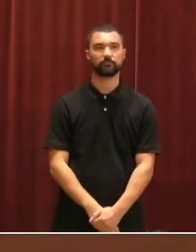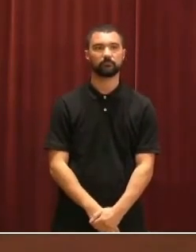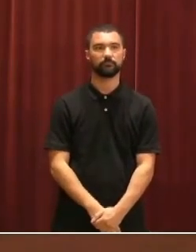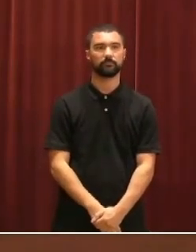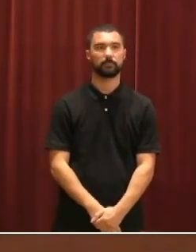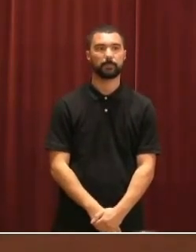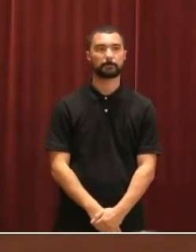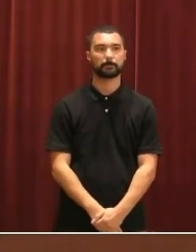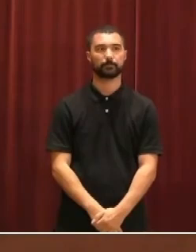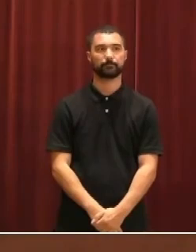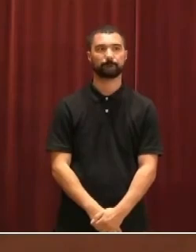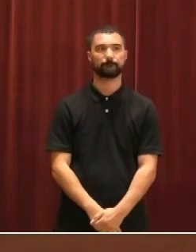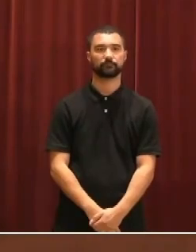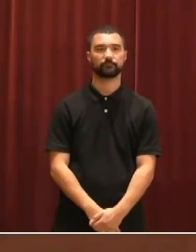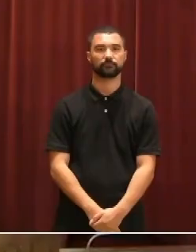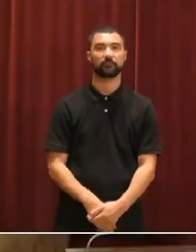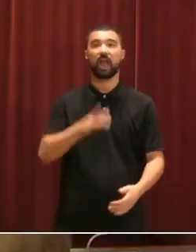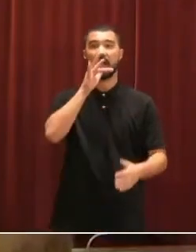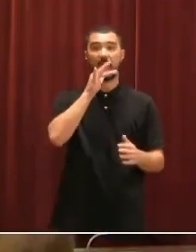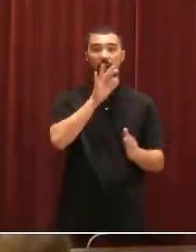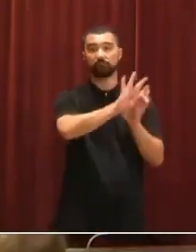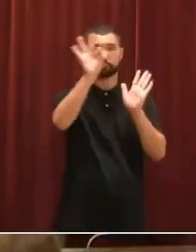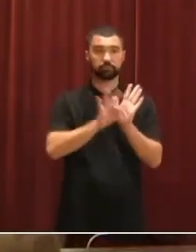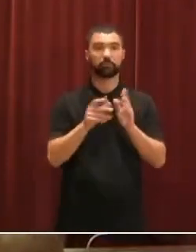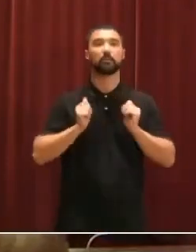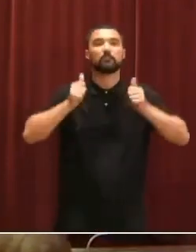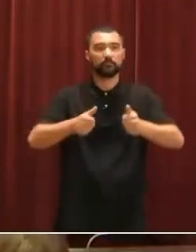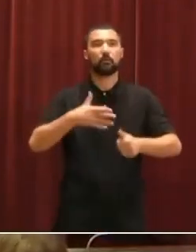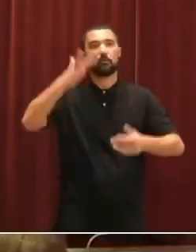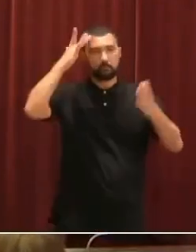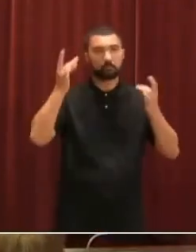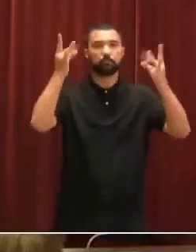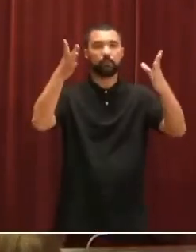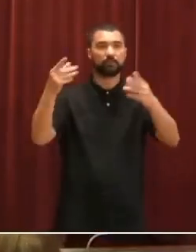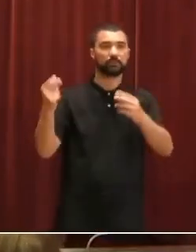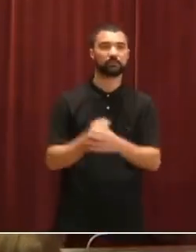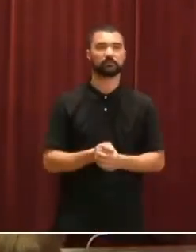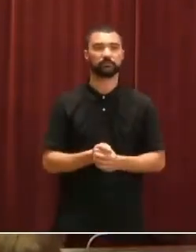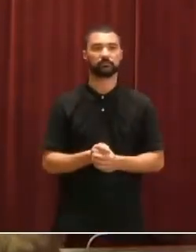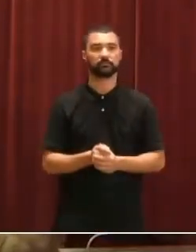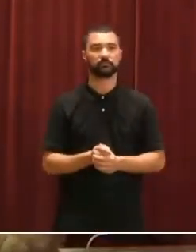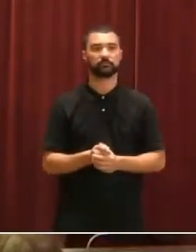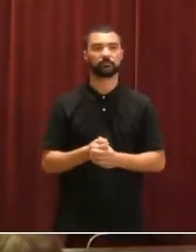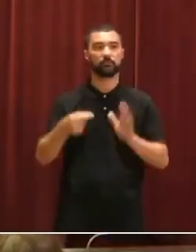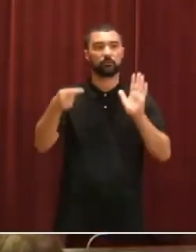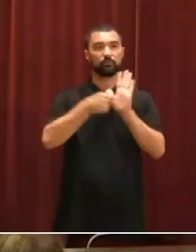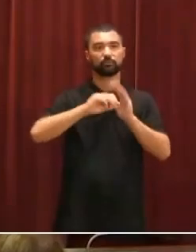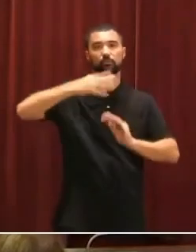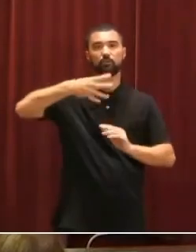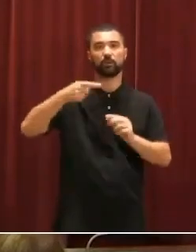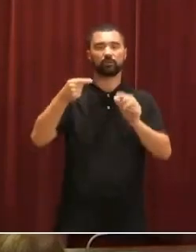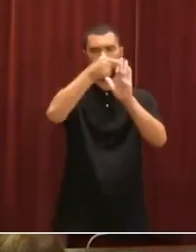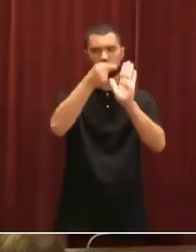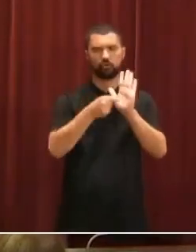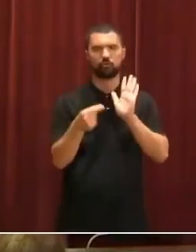las víctimas de la guerra civil. Y a continuación, podemos comenzar por fin con el punto cuarto del orden